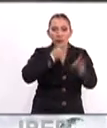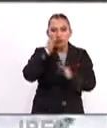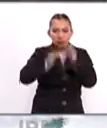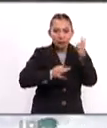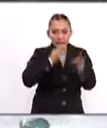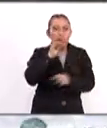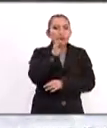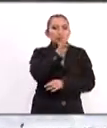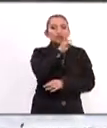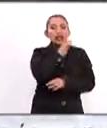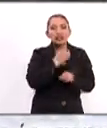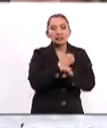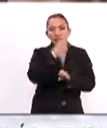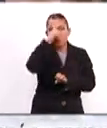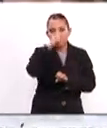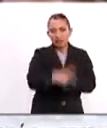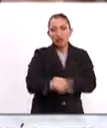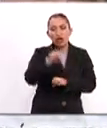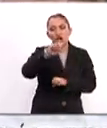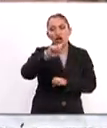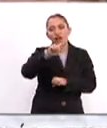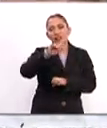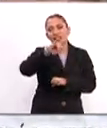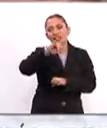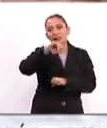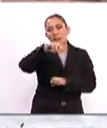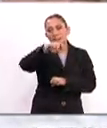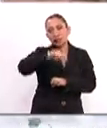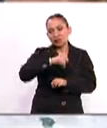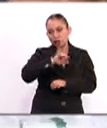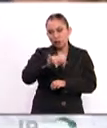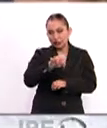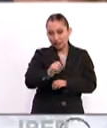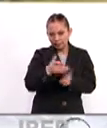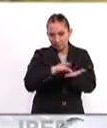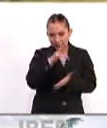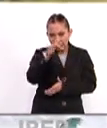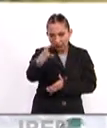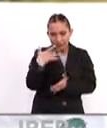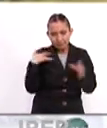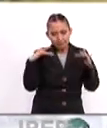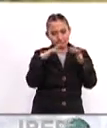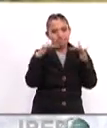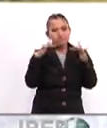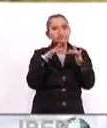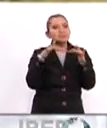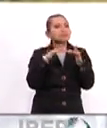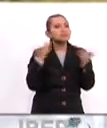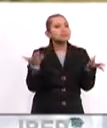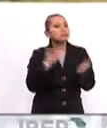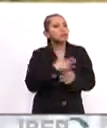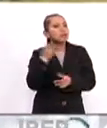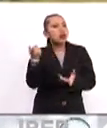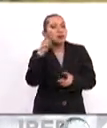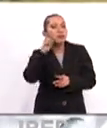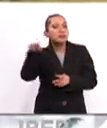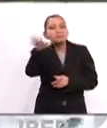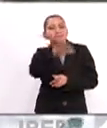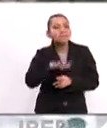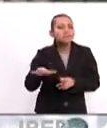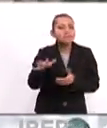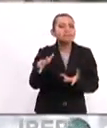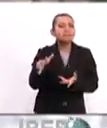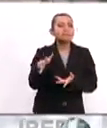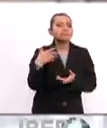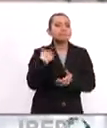de la agencia de noticias del Estado mexicano Notimex. José, muchísimas gracias por tomarnos este enlace y pues bueno, ¿cómo se han vivido las